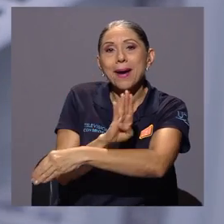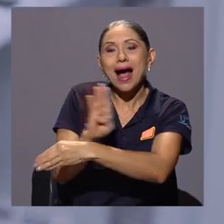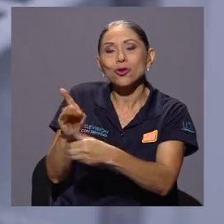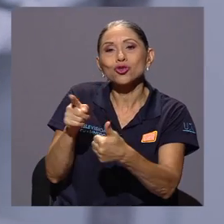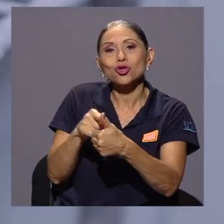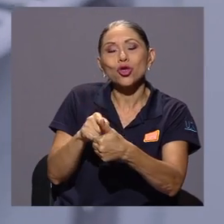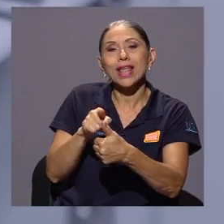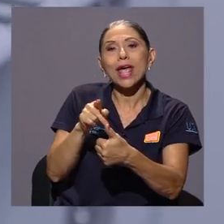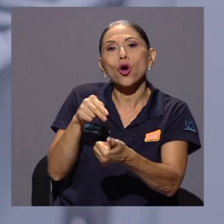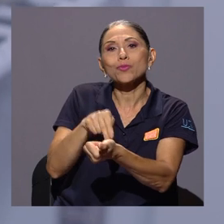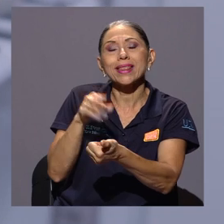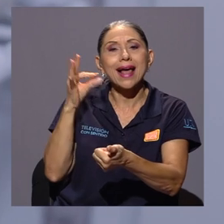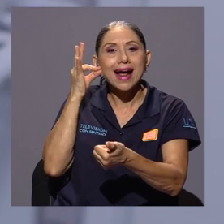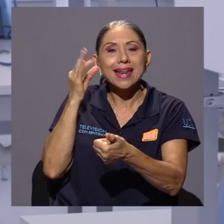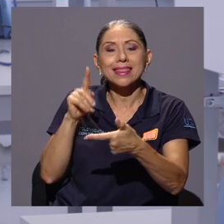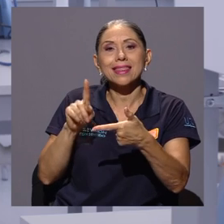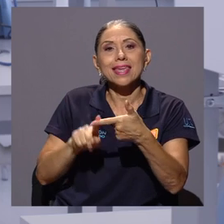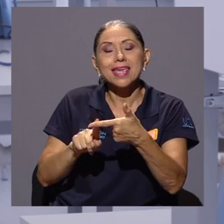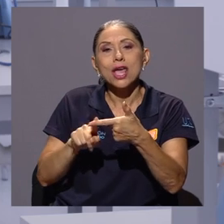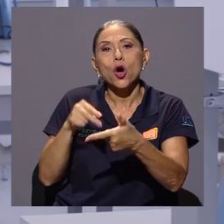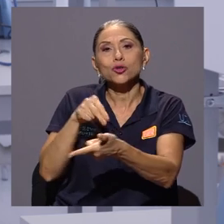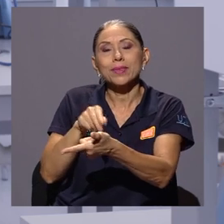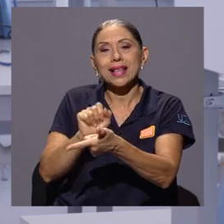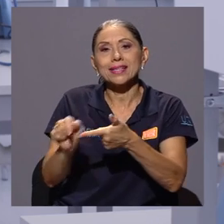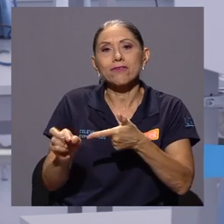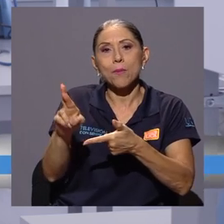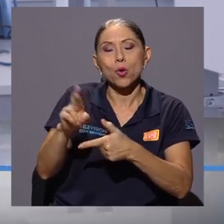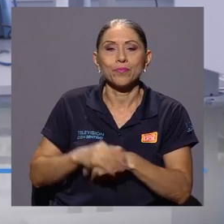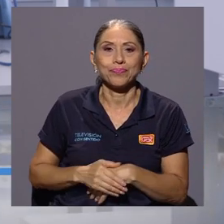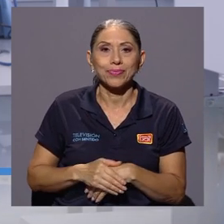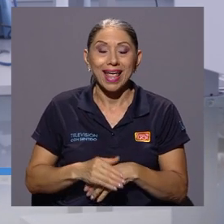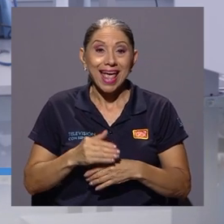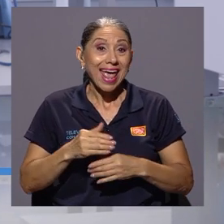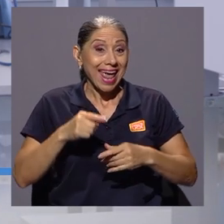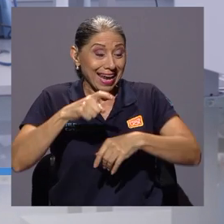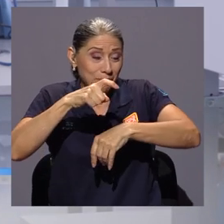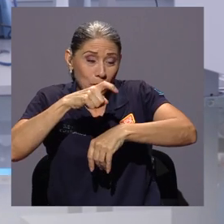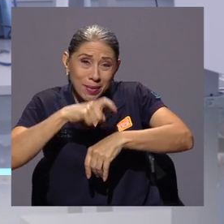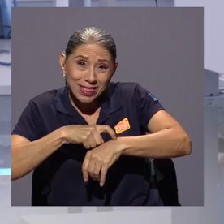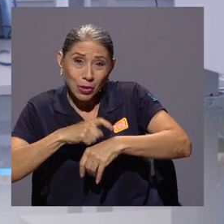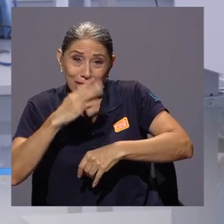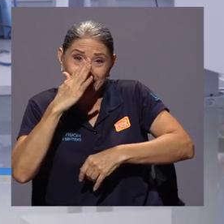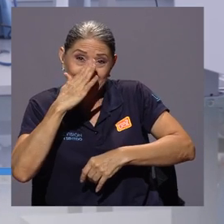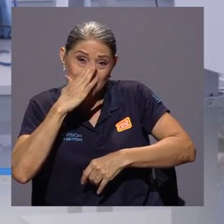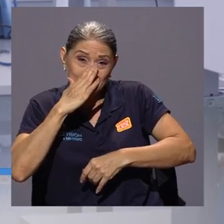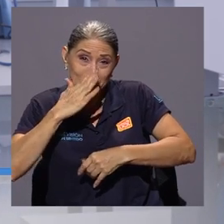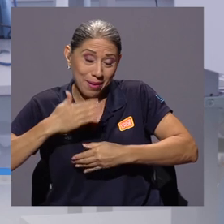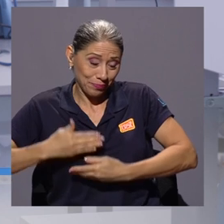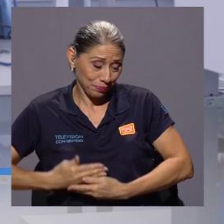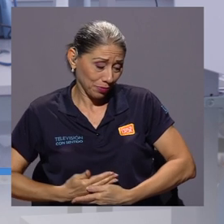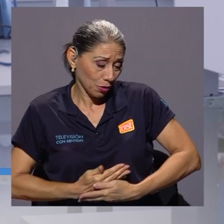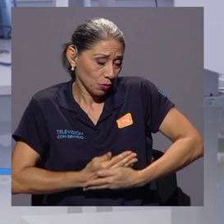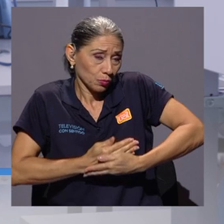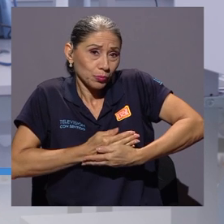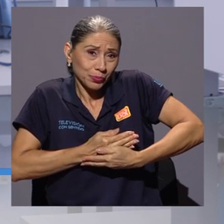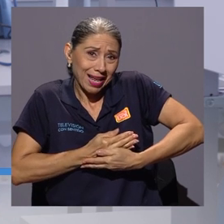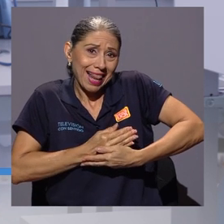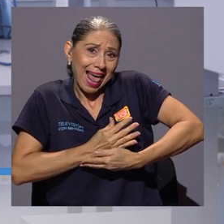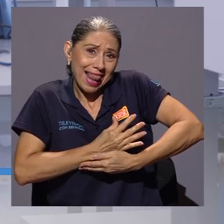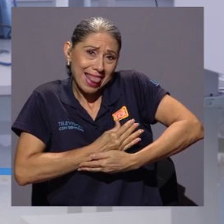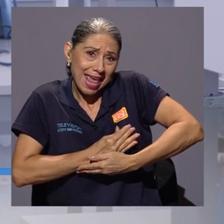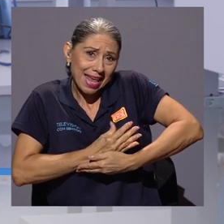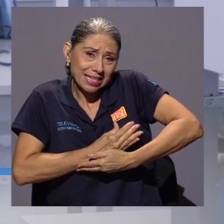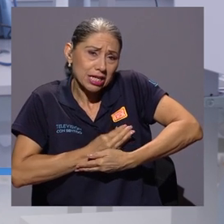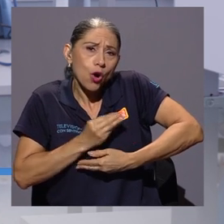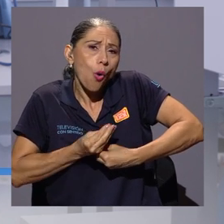La Carid y el Hospital de San Ramón. La preservación de la leche inicia desde el momento de la extracción de la madre, donde la higiene